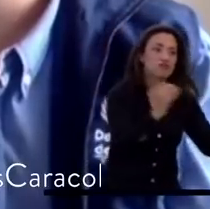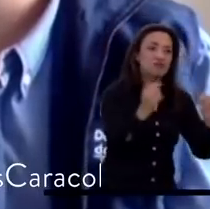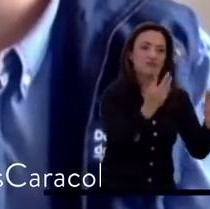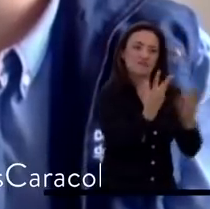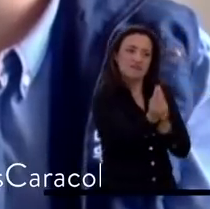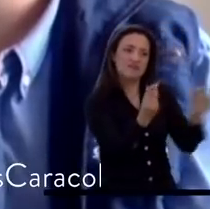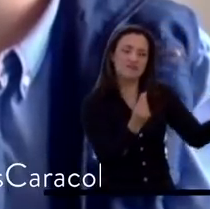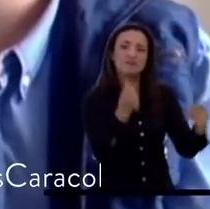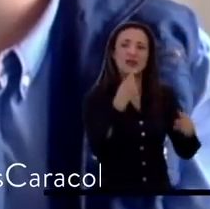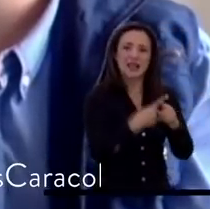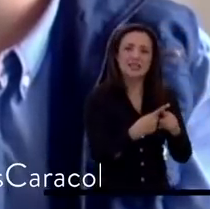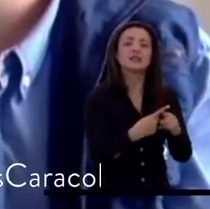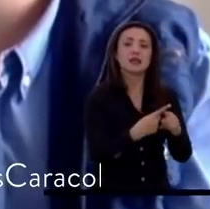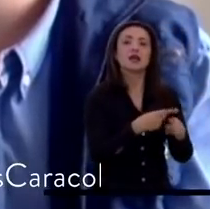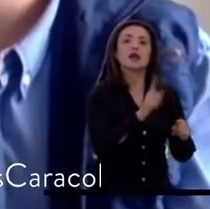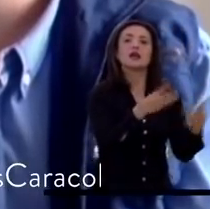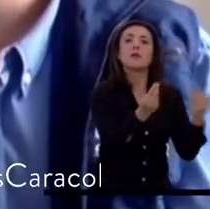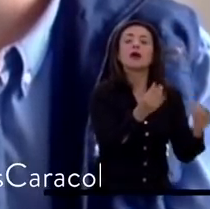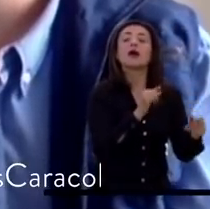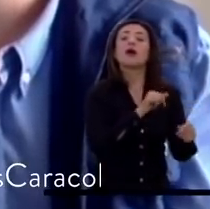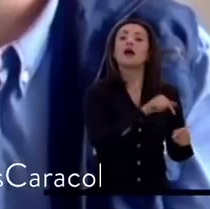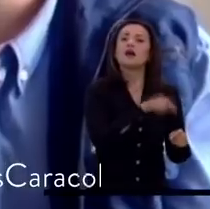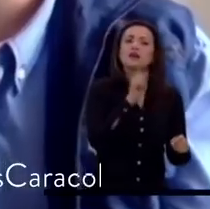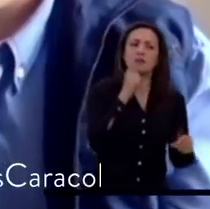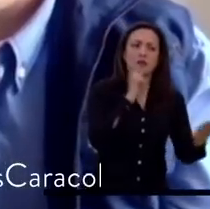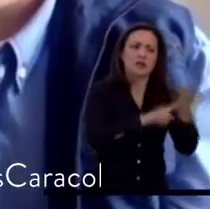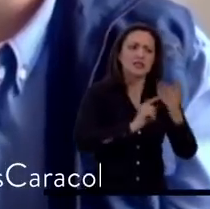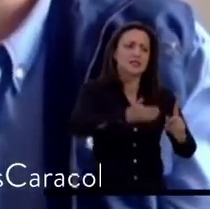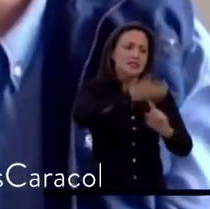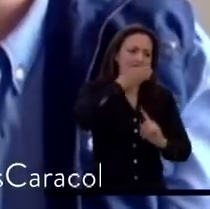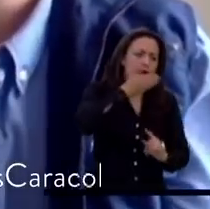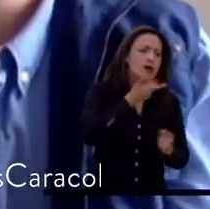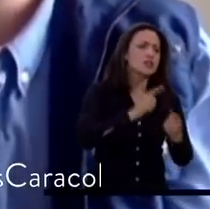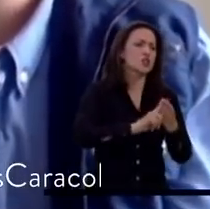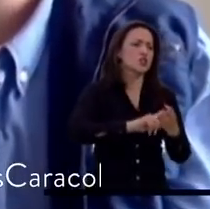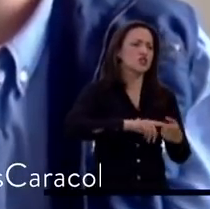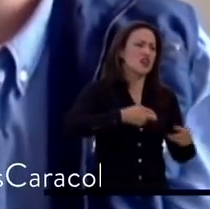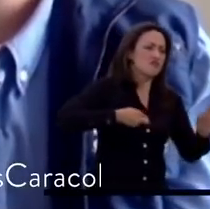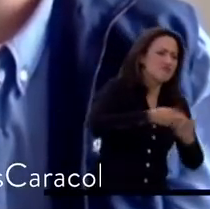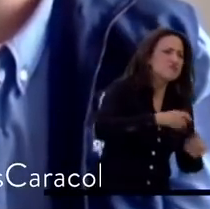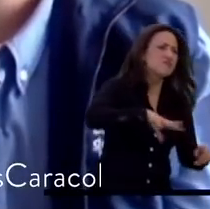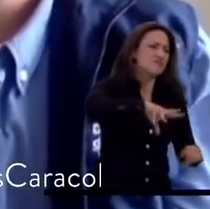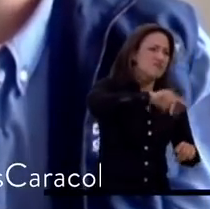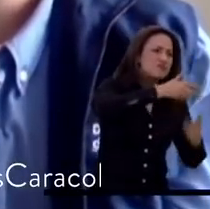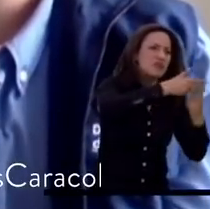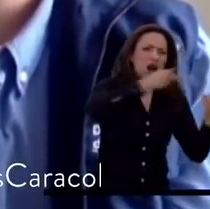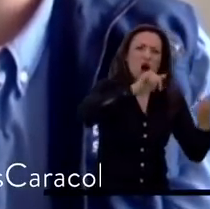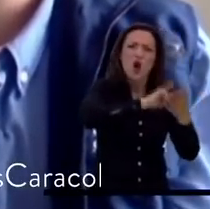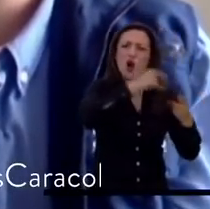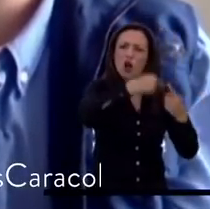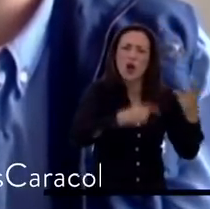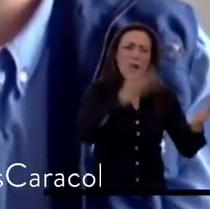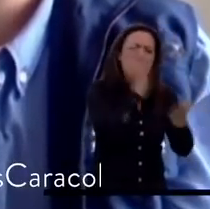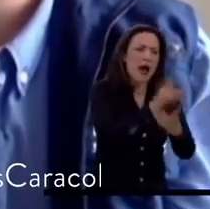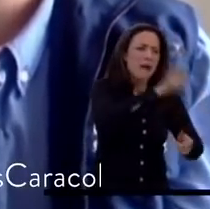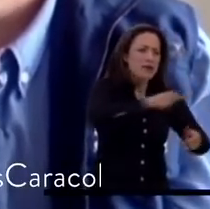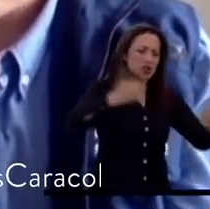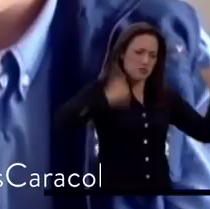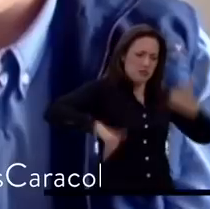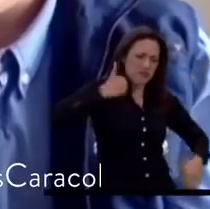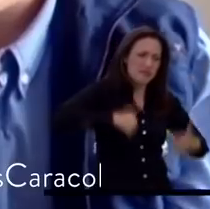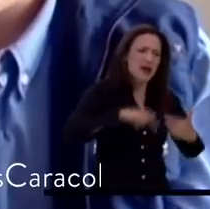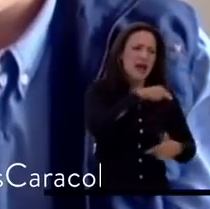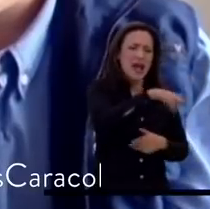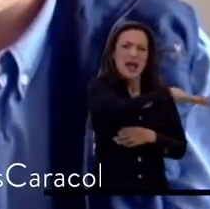presentado secuestros, crímenes y se ha evidenciado la aparición incluso de cuerpos descuartizados en Agüipayán. ¿Ustedes qué